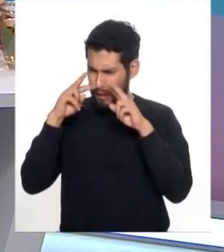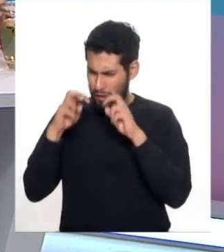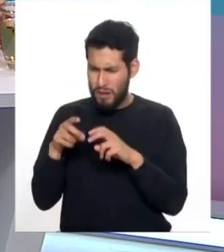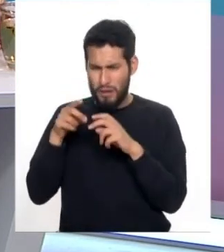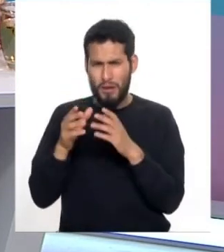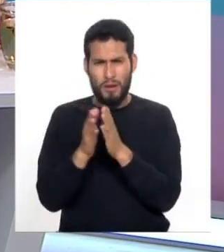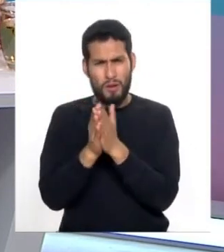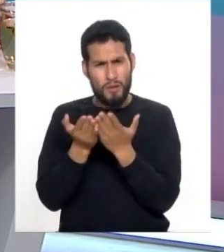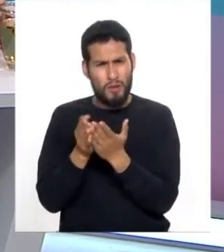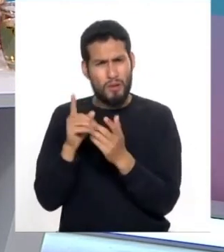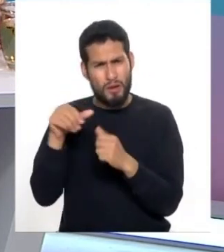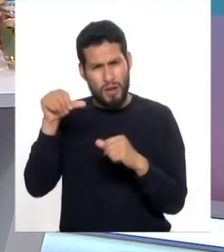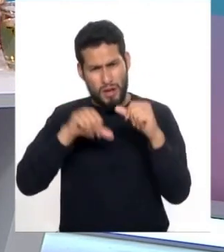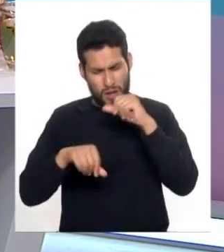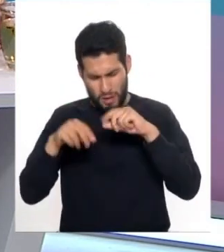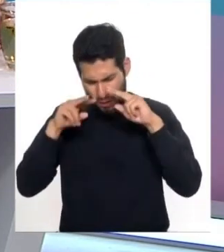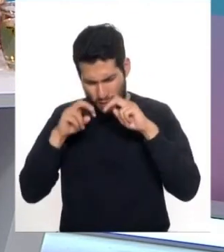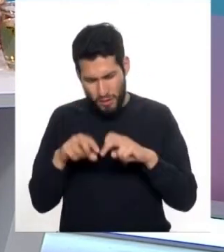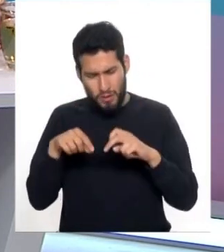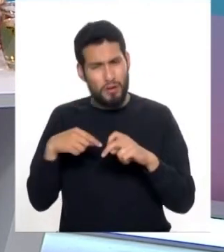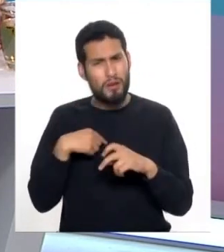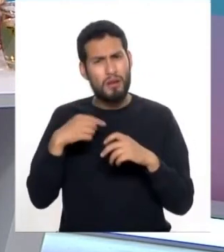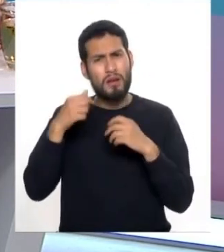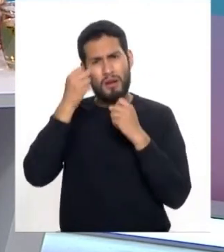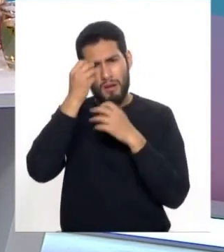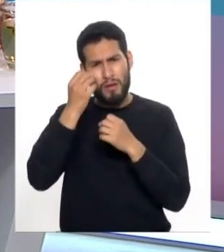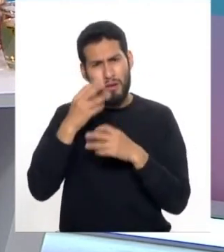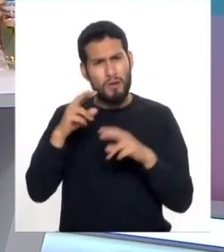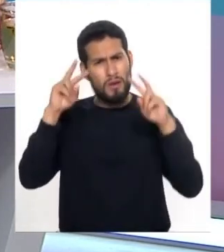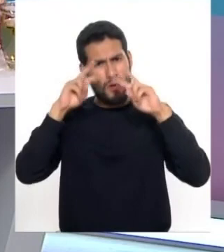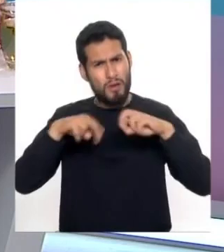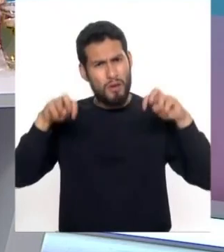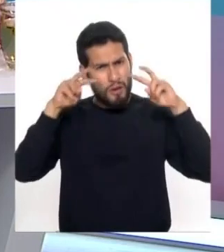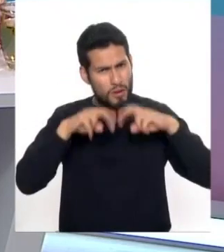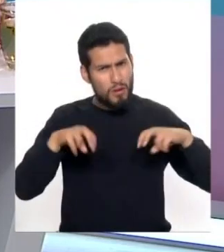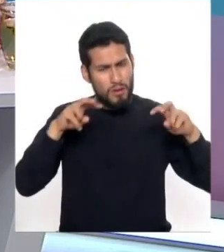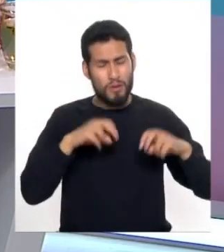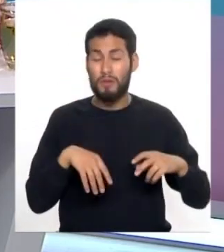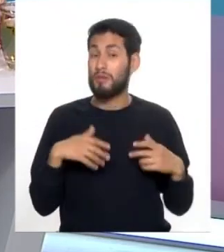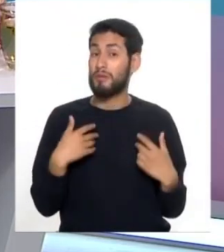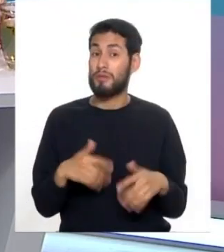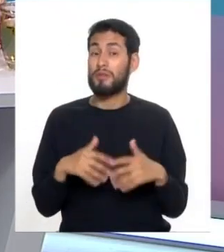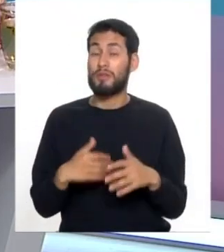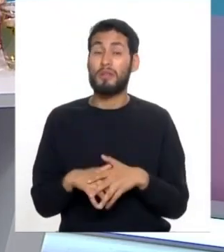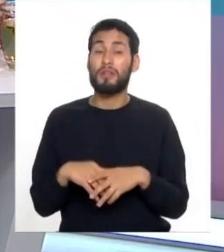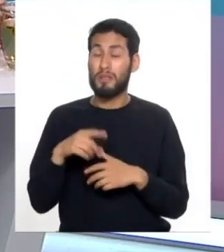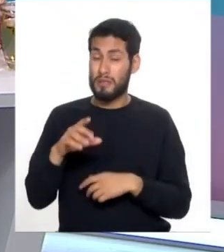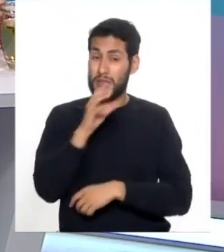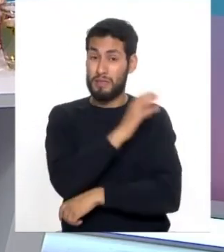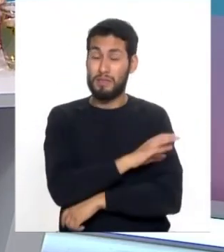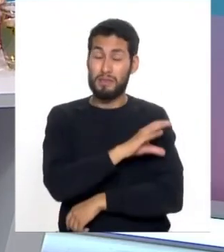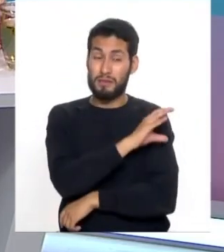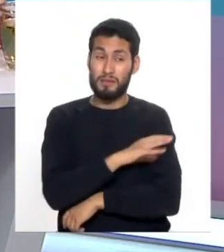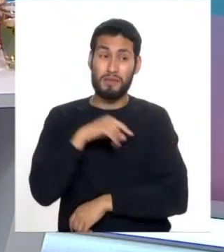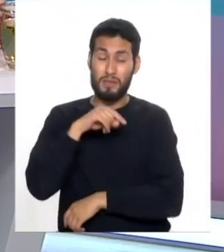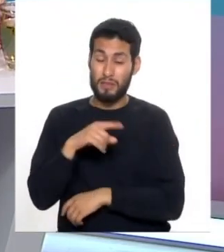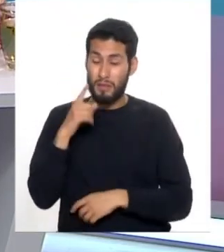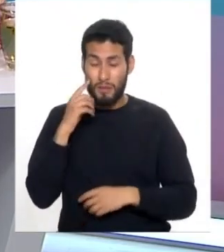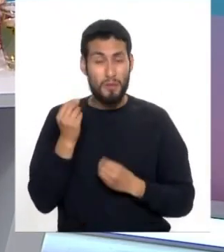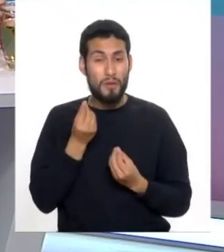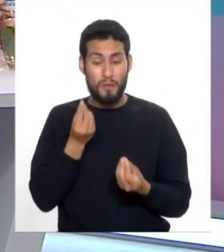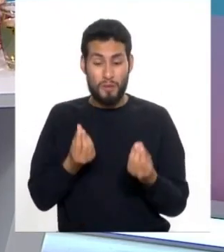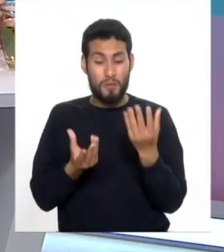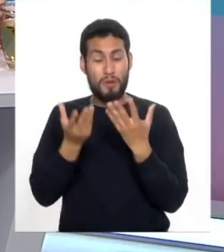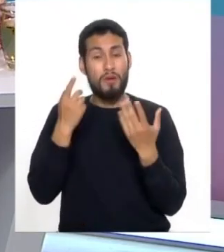académicas que muestran artículos de investigaciones hasta inclusive clínicas de estas plantas ya